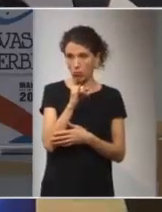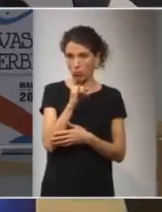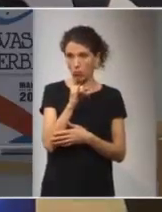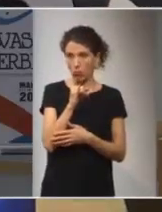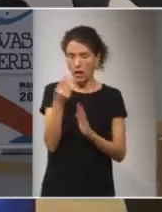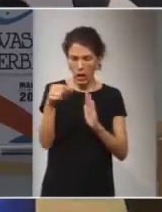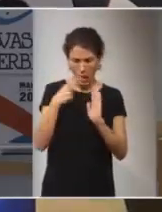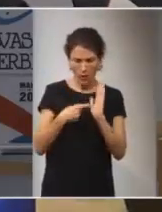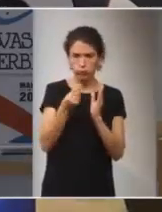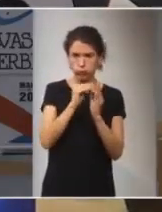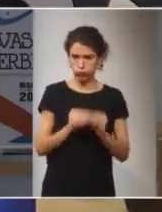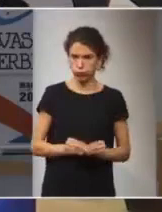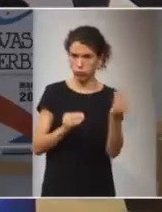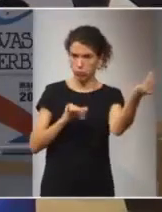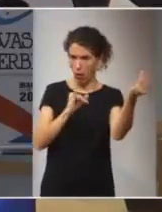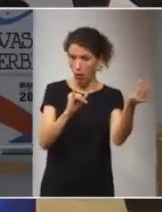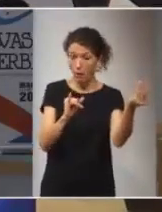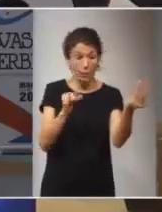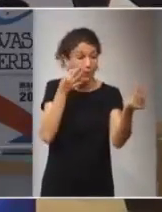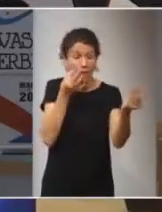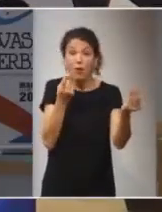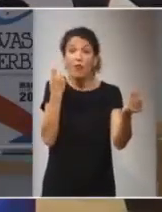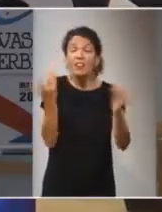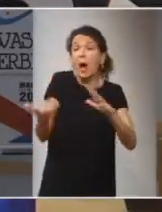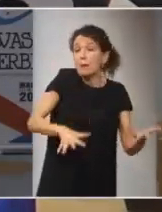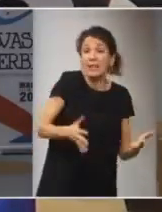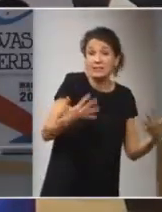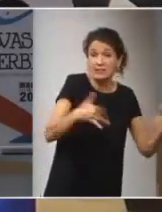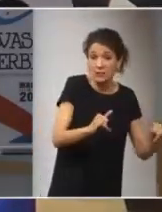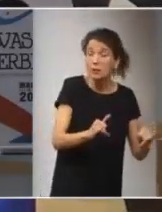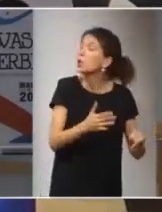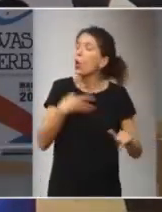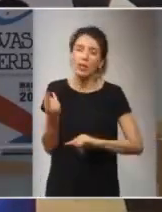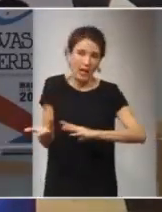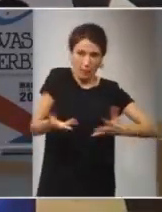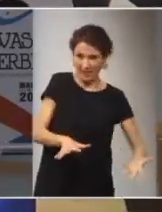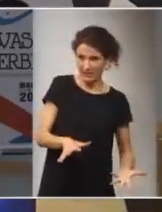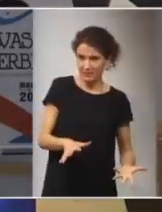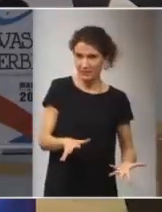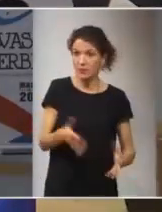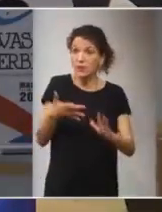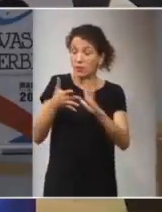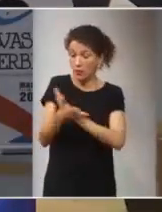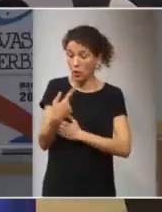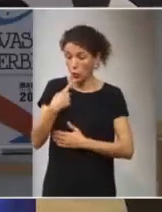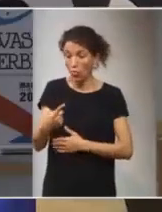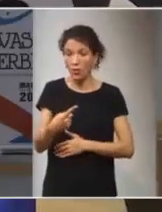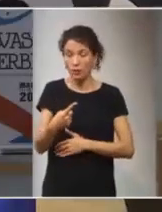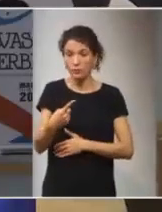legislado solo que no se aplica y que no se quiere aplicar por tanto yo diría